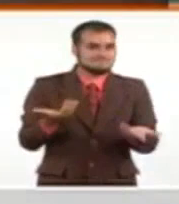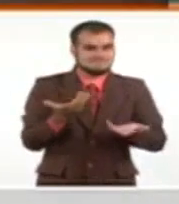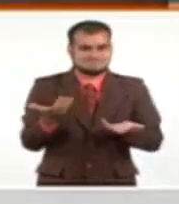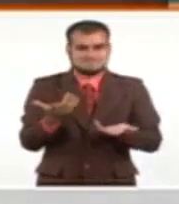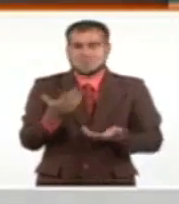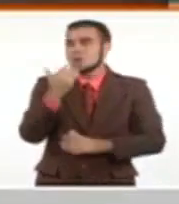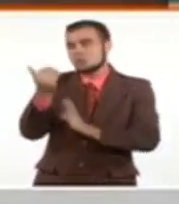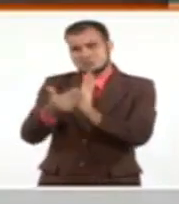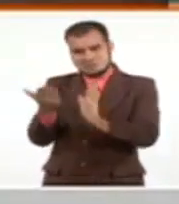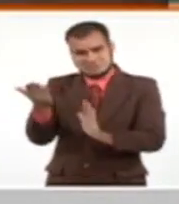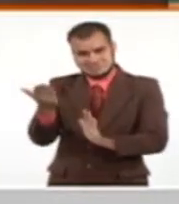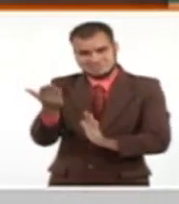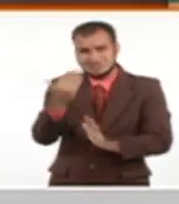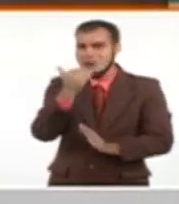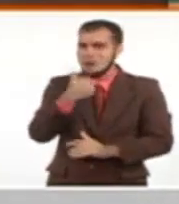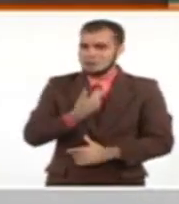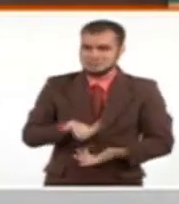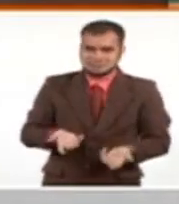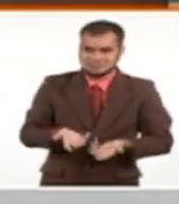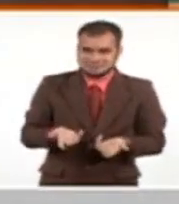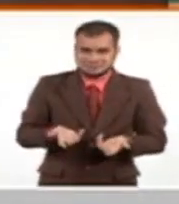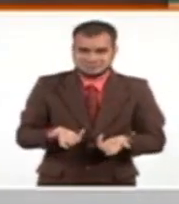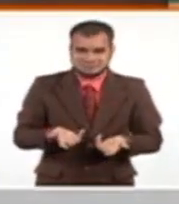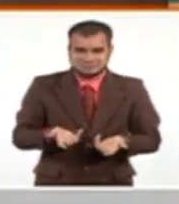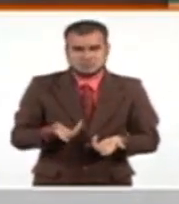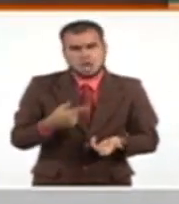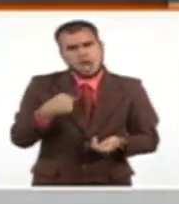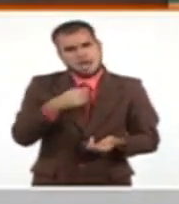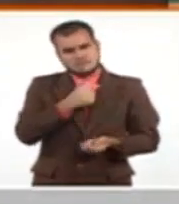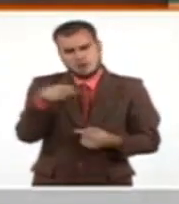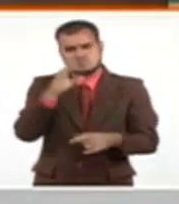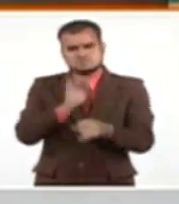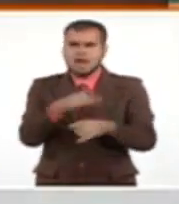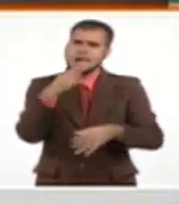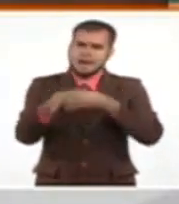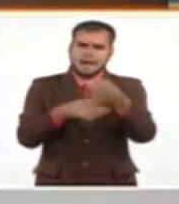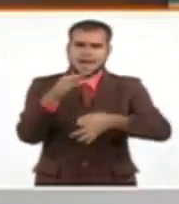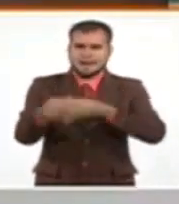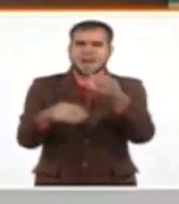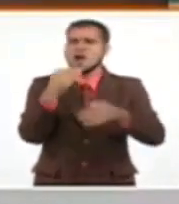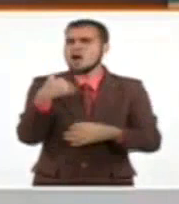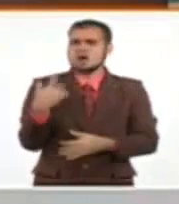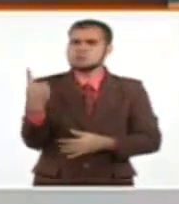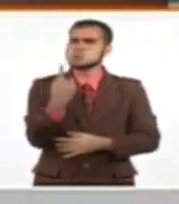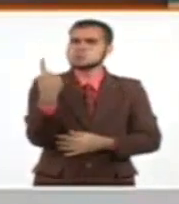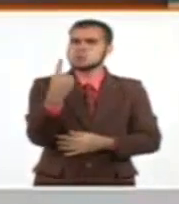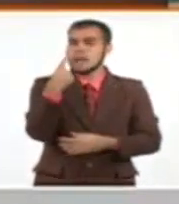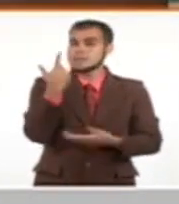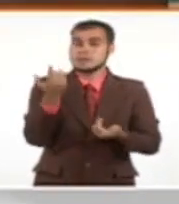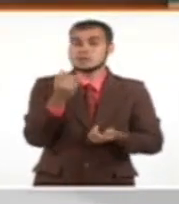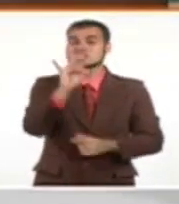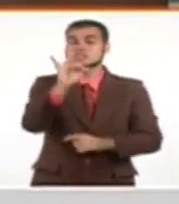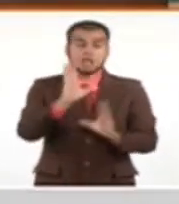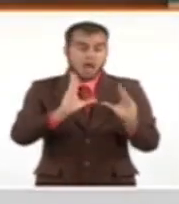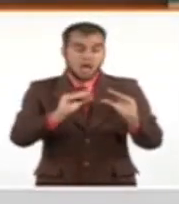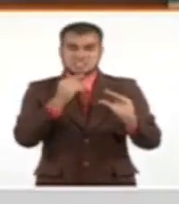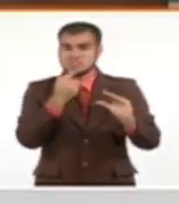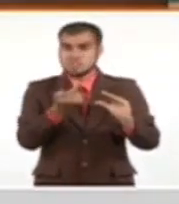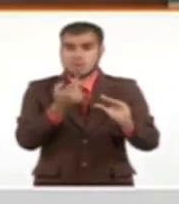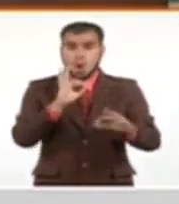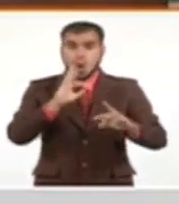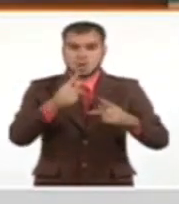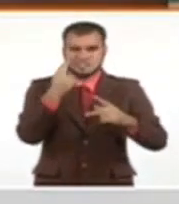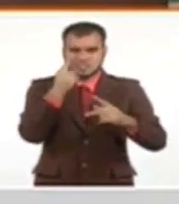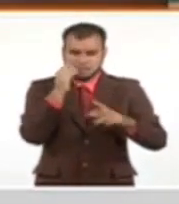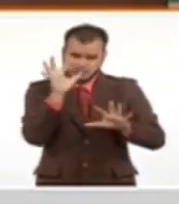doctor Rubiera. ¿Cómo se encuentra? Quisiera que nos actualizara en este minuto. ¿Cómo está Elsa? Estaba viendo unas imágenes de las 7 de la noche que dice que estaba reorganizándose un poquito